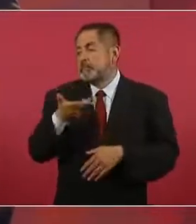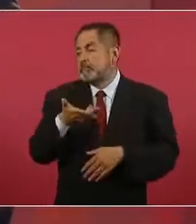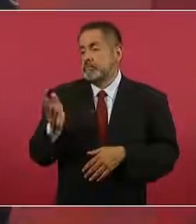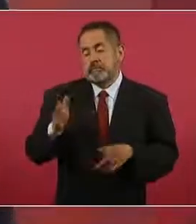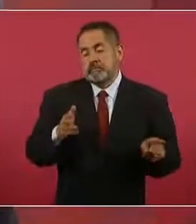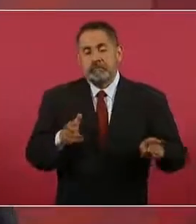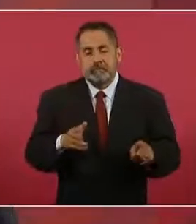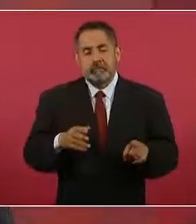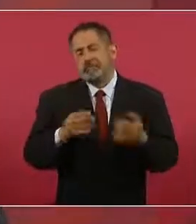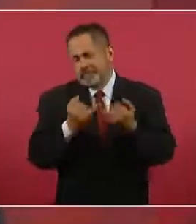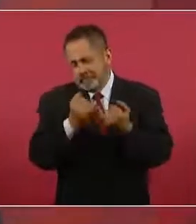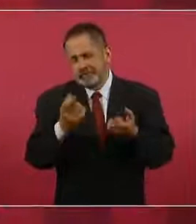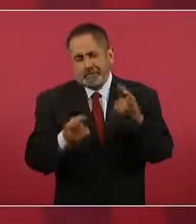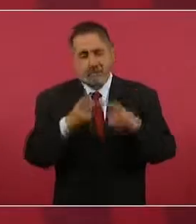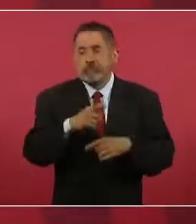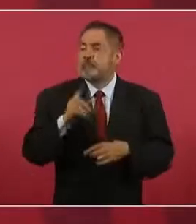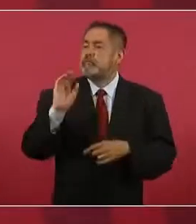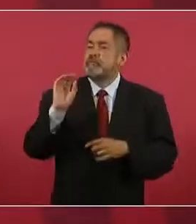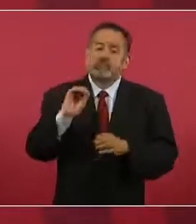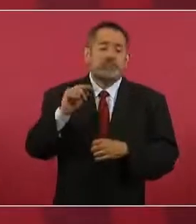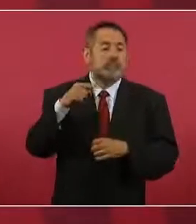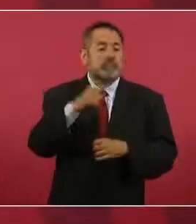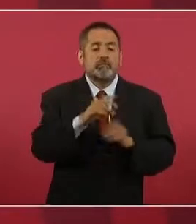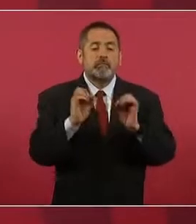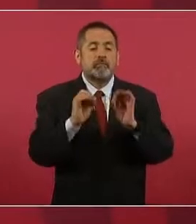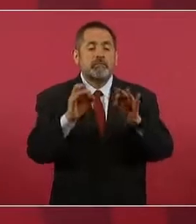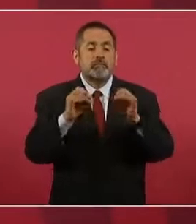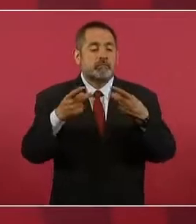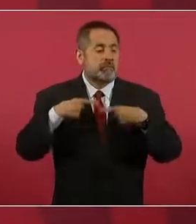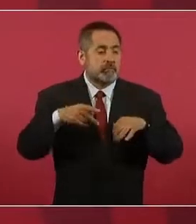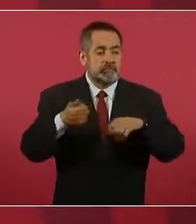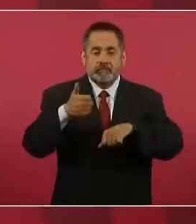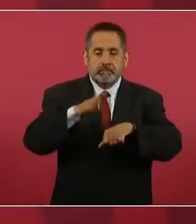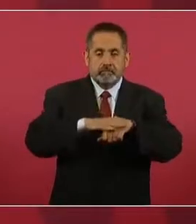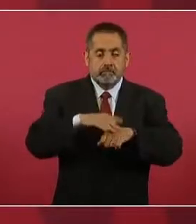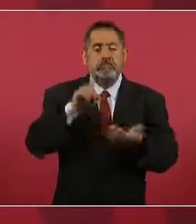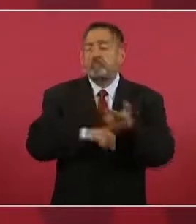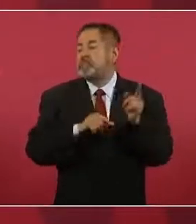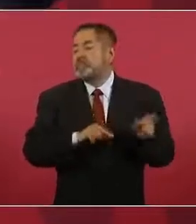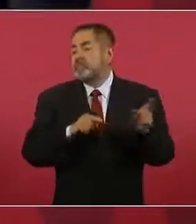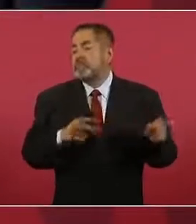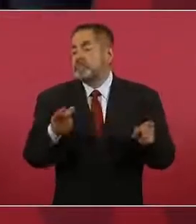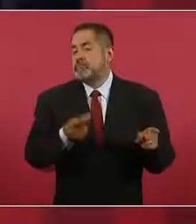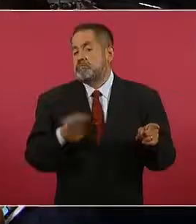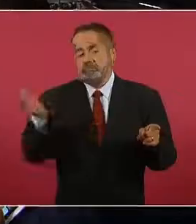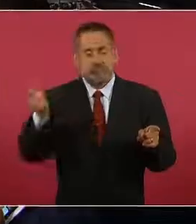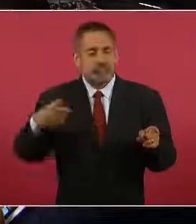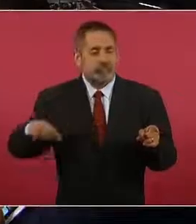tránsito o con el oficinista. Y arriba